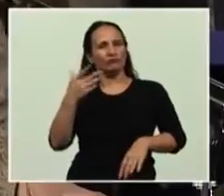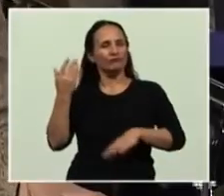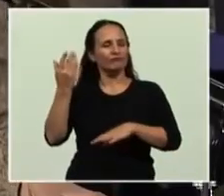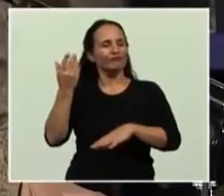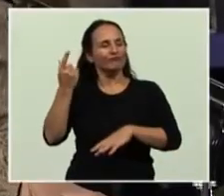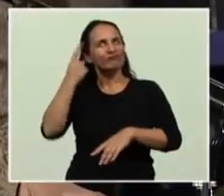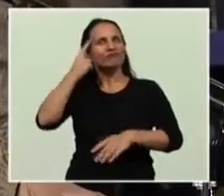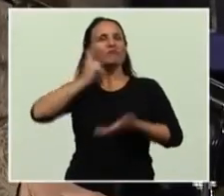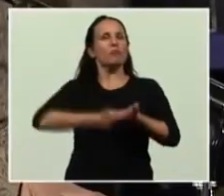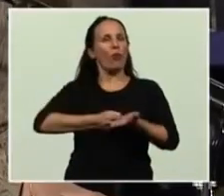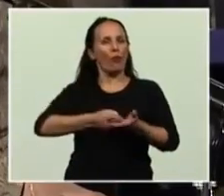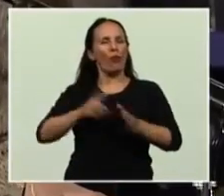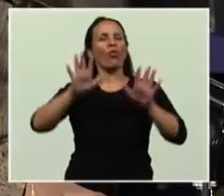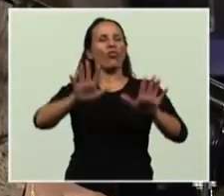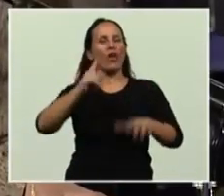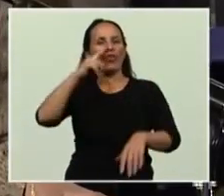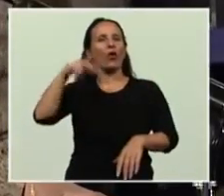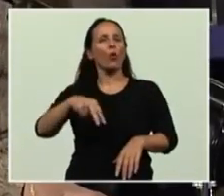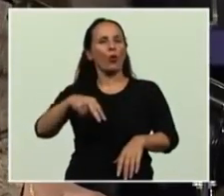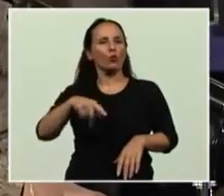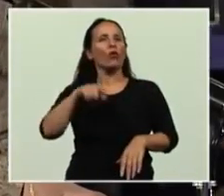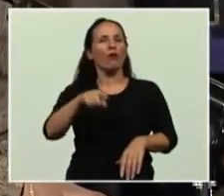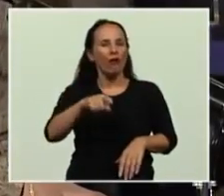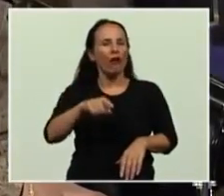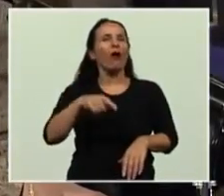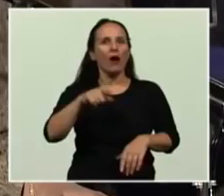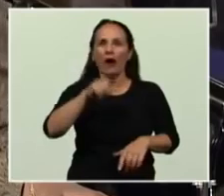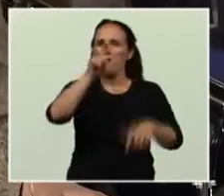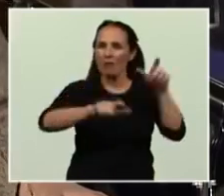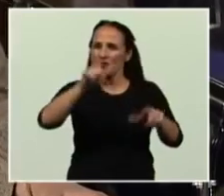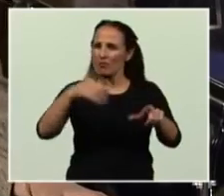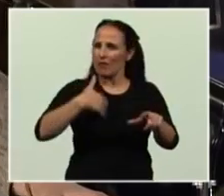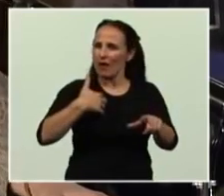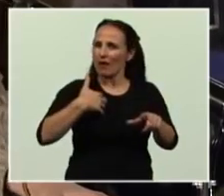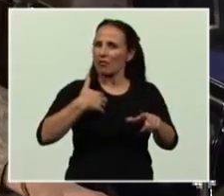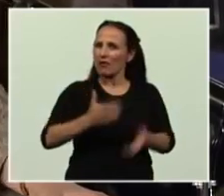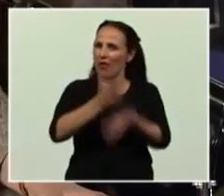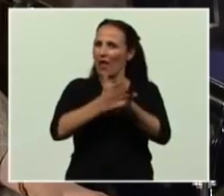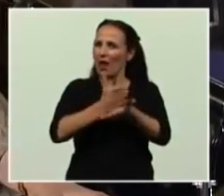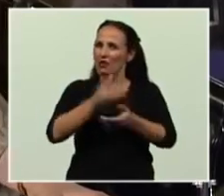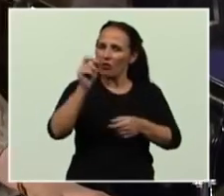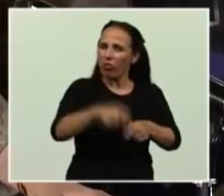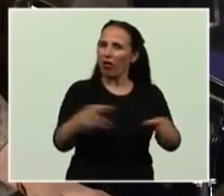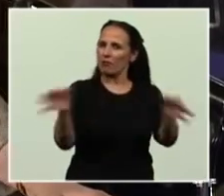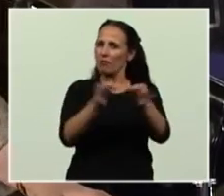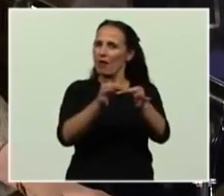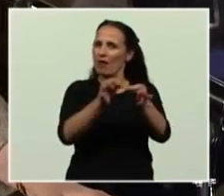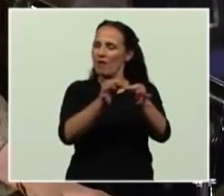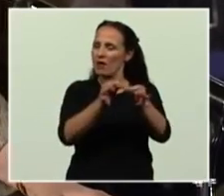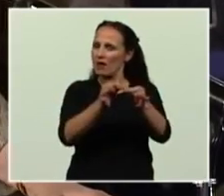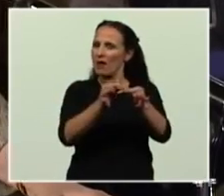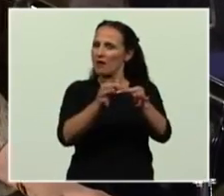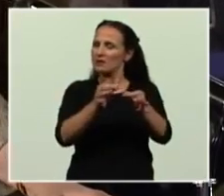junio como día de reafirmación de los derechos argentinos sobre nuestras Islas Malvinas,